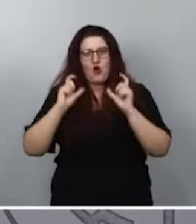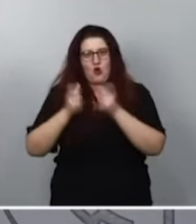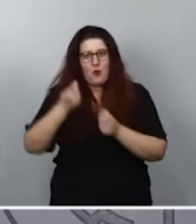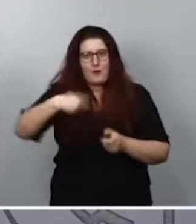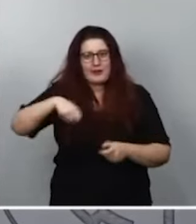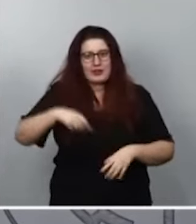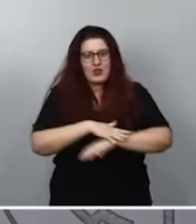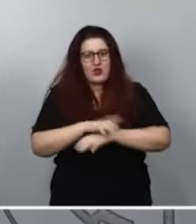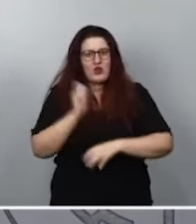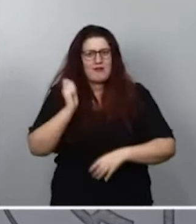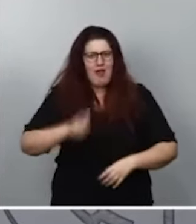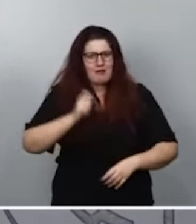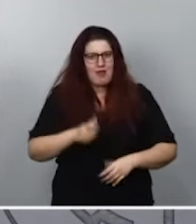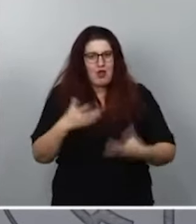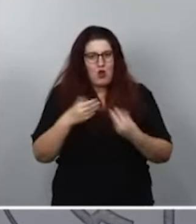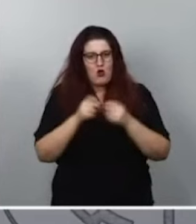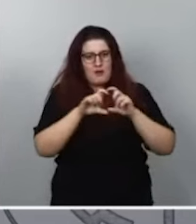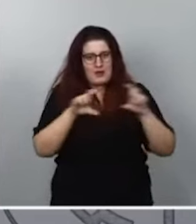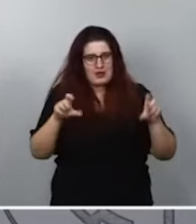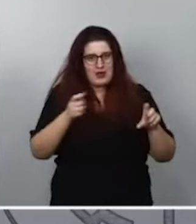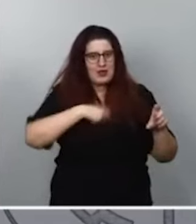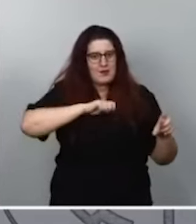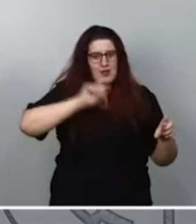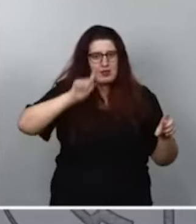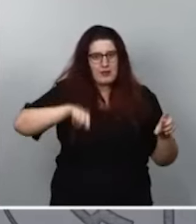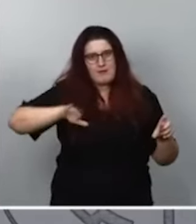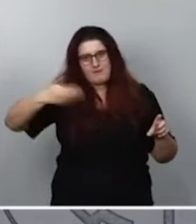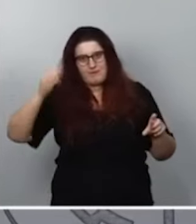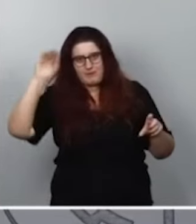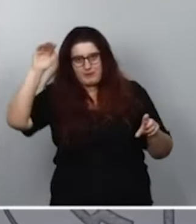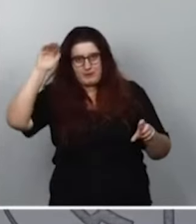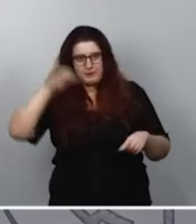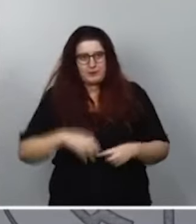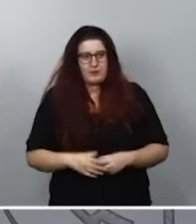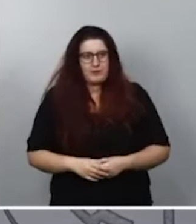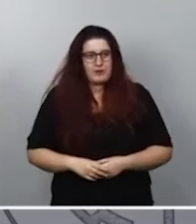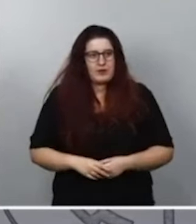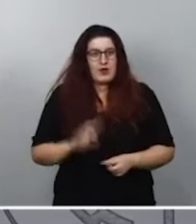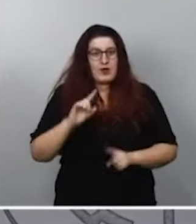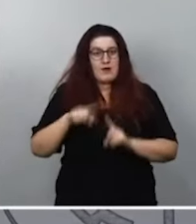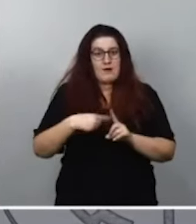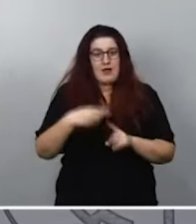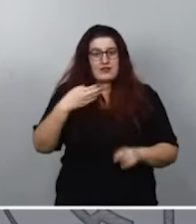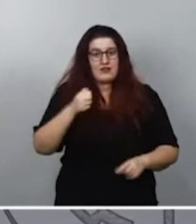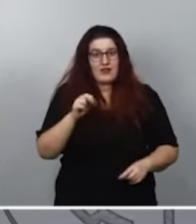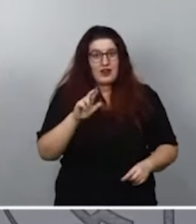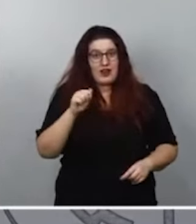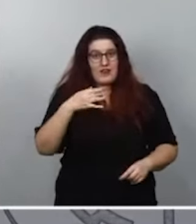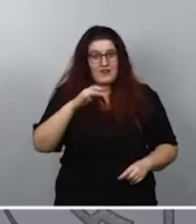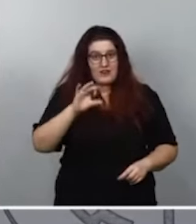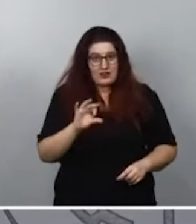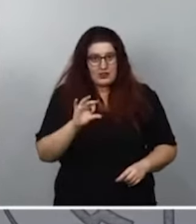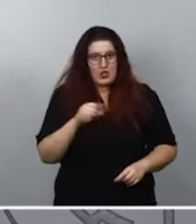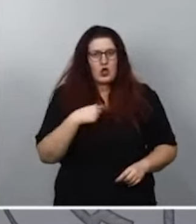con empresarios de este país y también de fuera de este país. Y en el caso, además, del señor Barrabés, he de decirle,